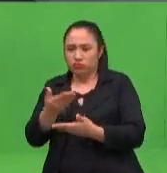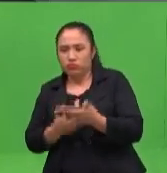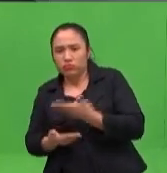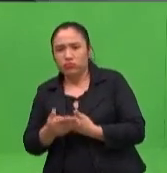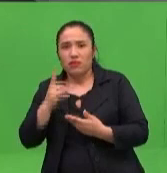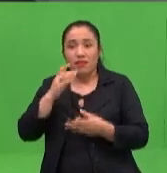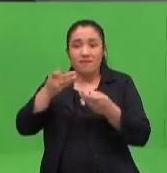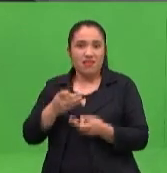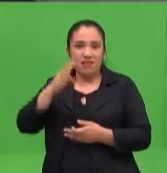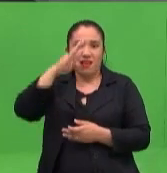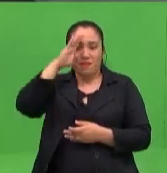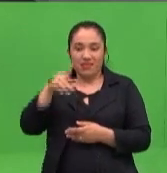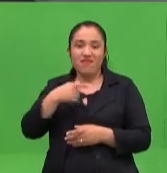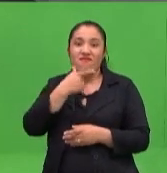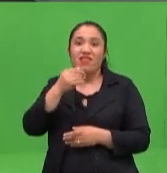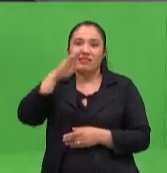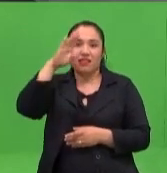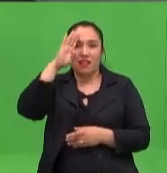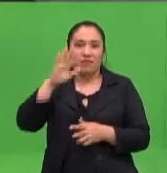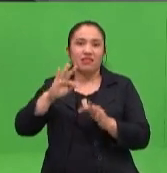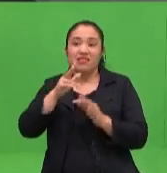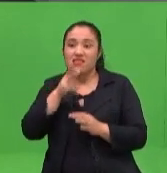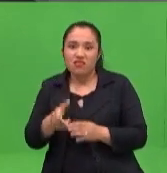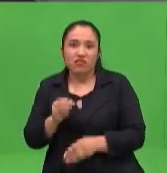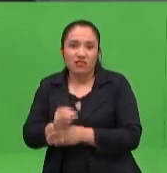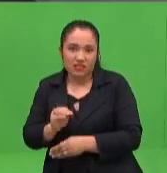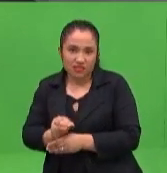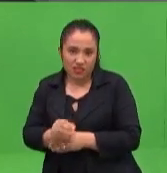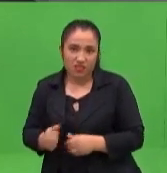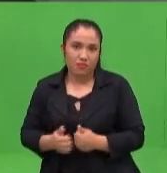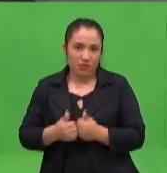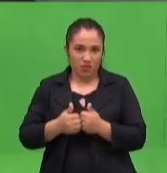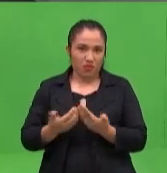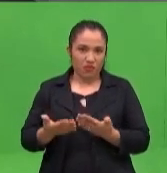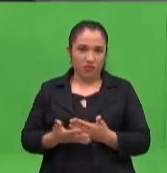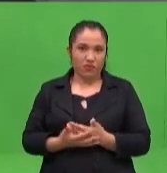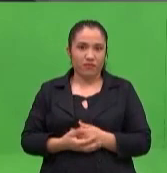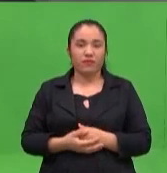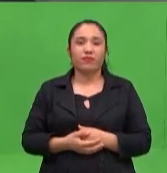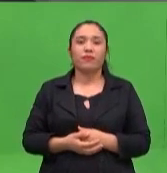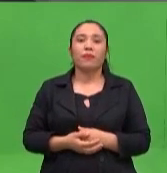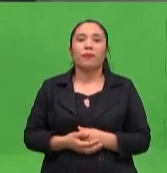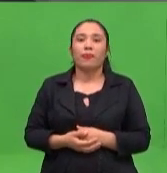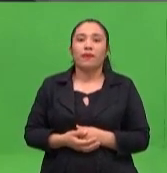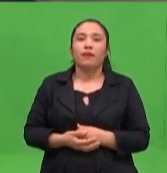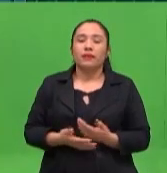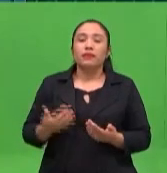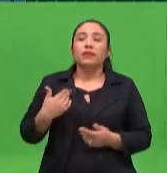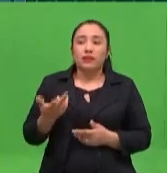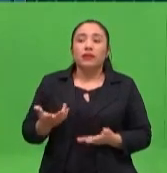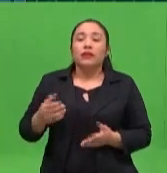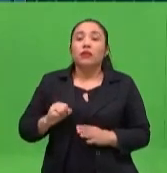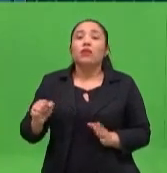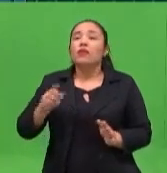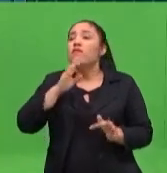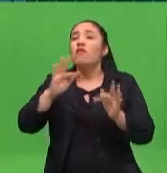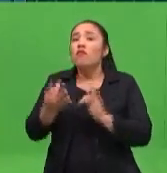para que mi hijo aprenda. Entonces, yo diría que tengamos, porque yo también soy mami, que